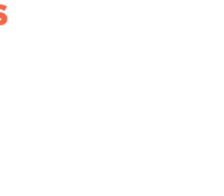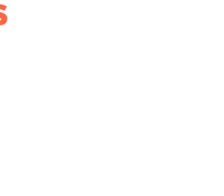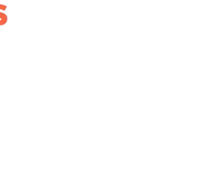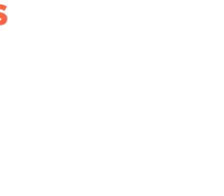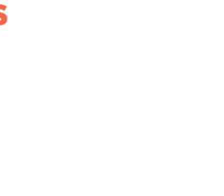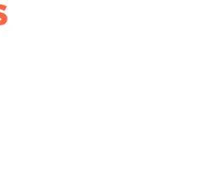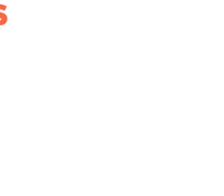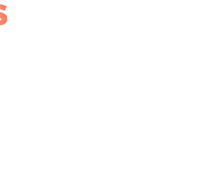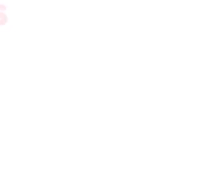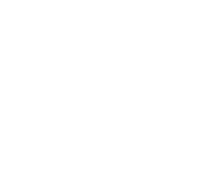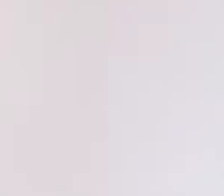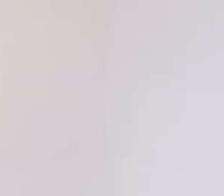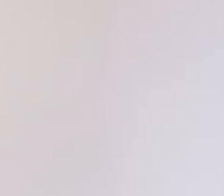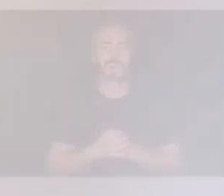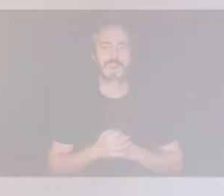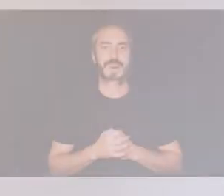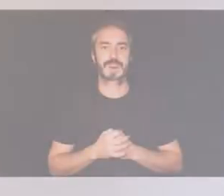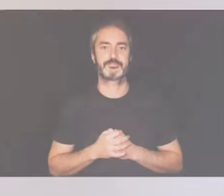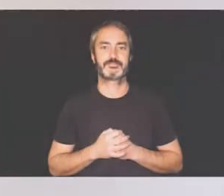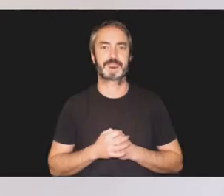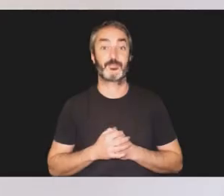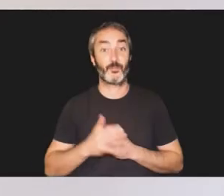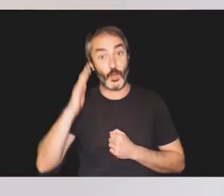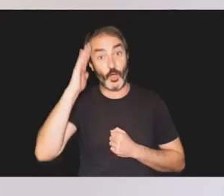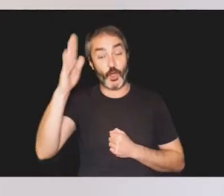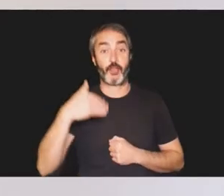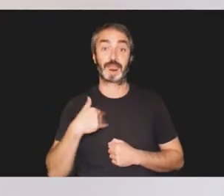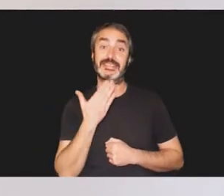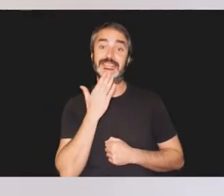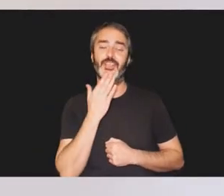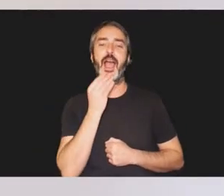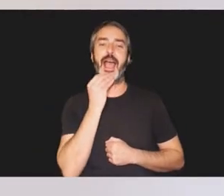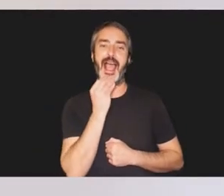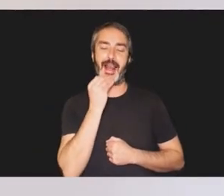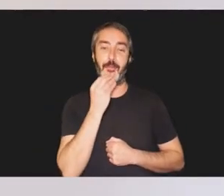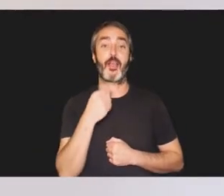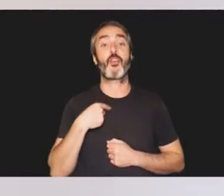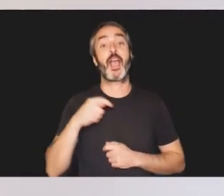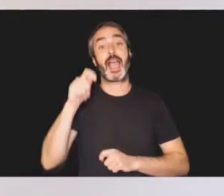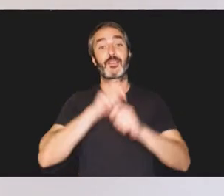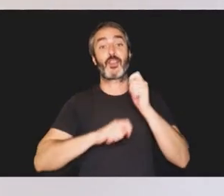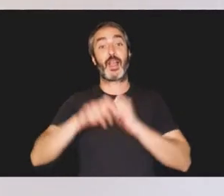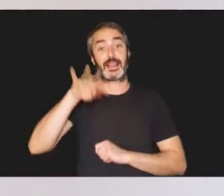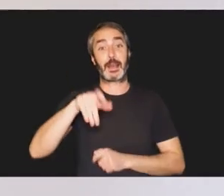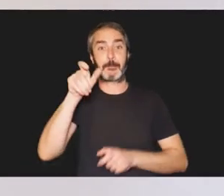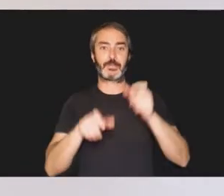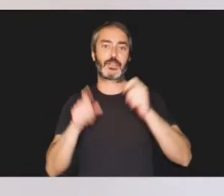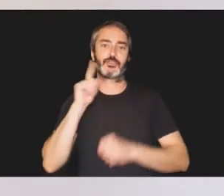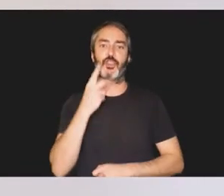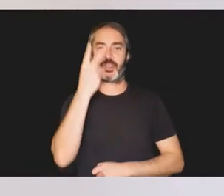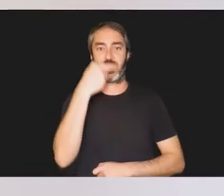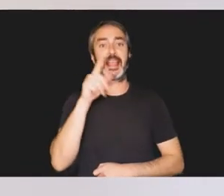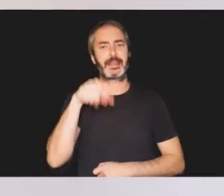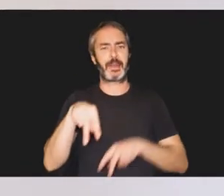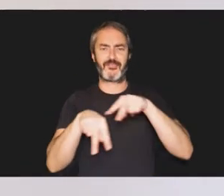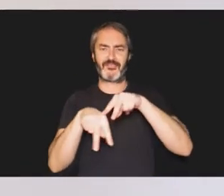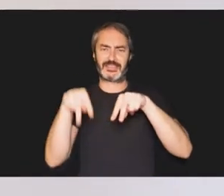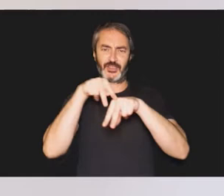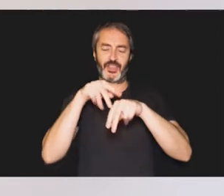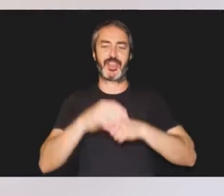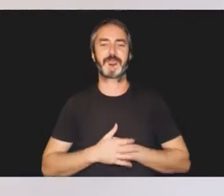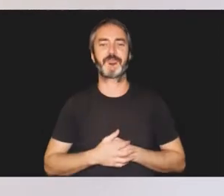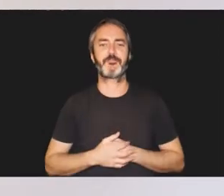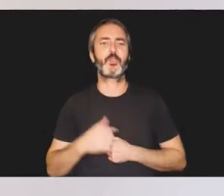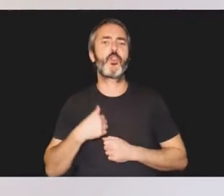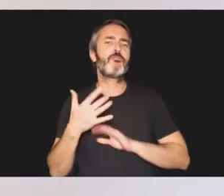Enfermedades Raras Sordoceguera de FESOCE. Hola, soy Alba Camprodón, de la Asociación Catalana de Personas con Sordoceguera y de FESOCE.